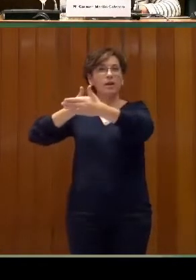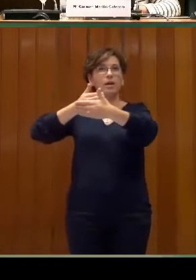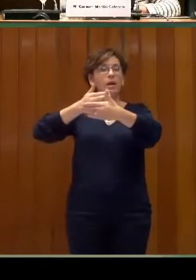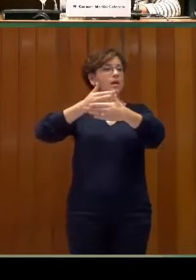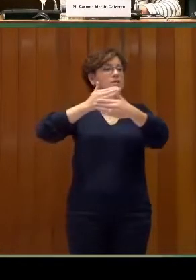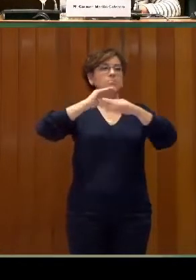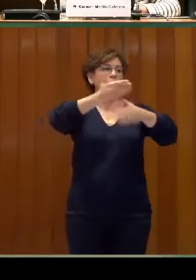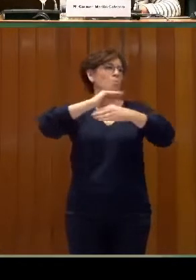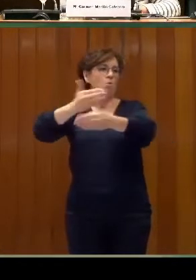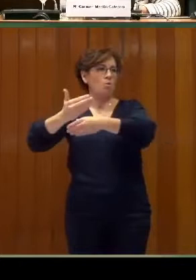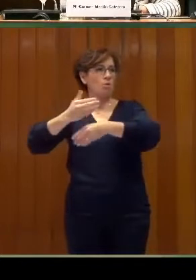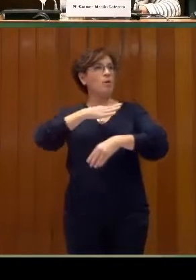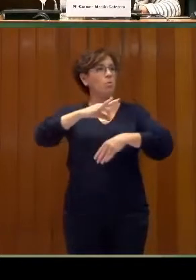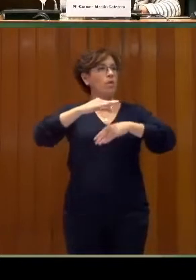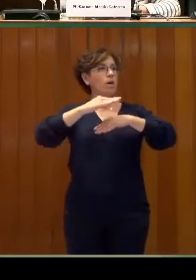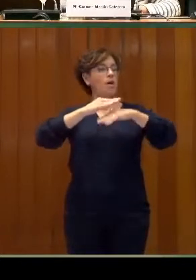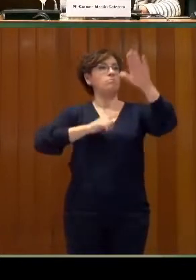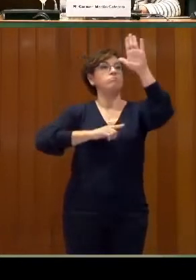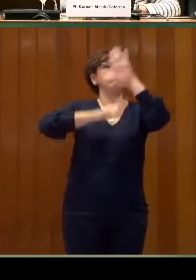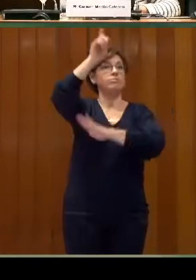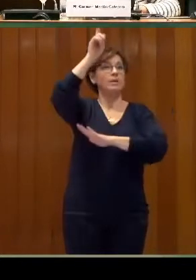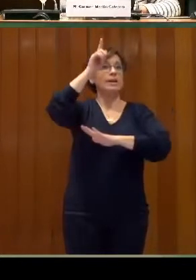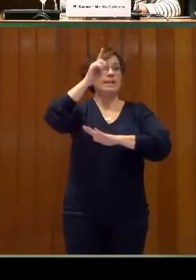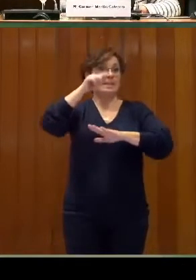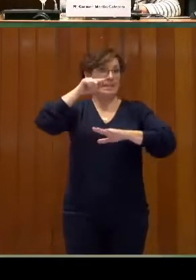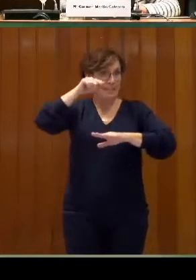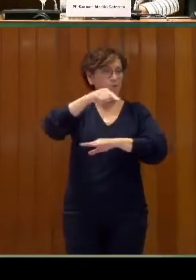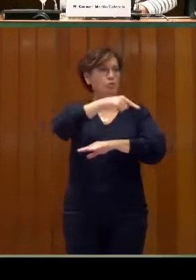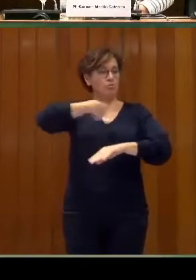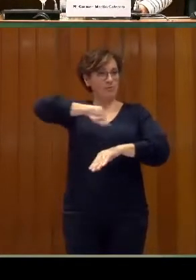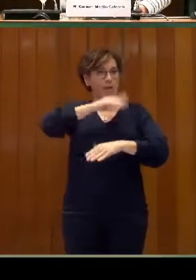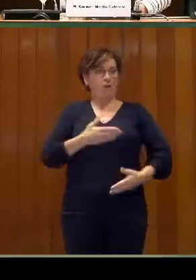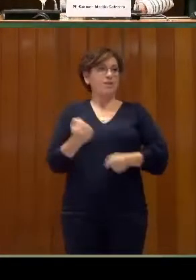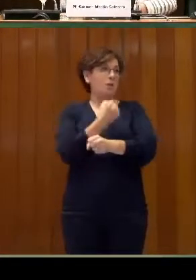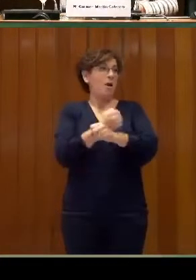progresando y en eso estamos. Así que, muchísimas gracias.